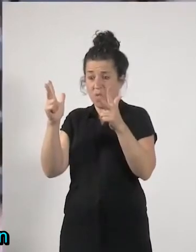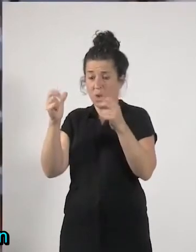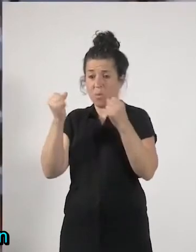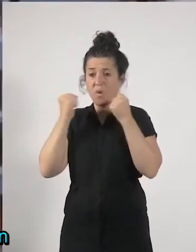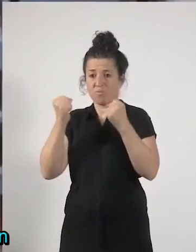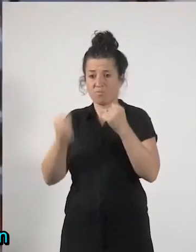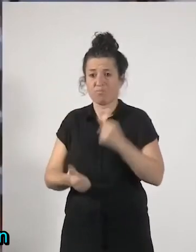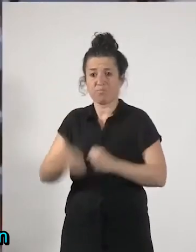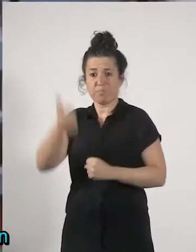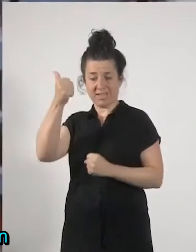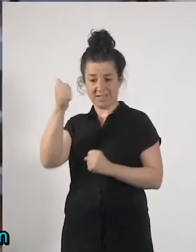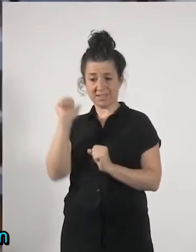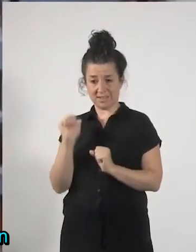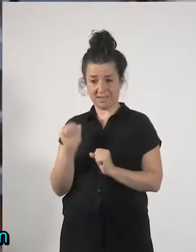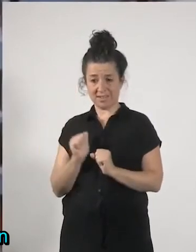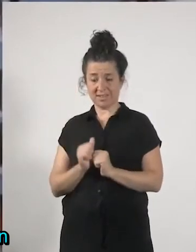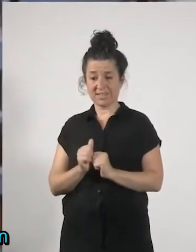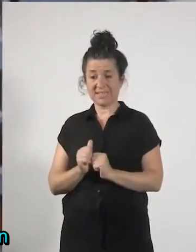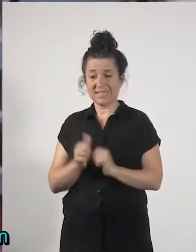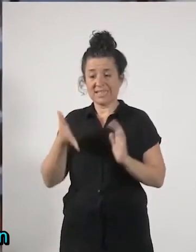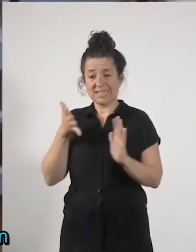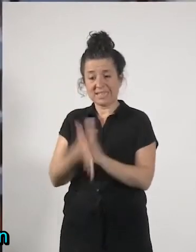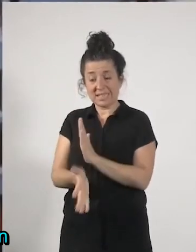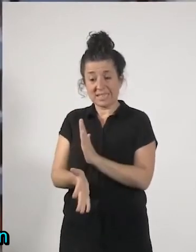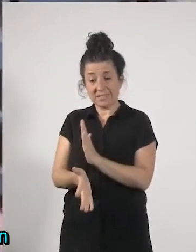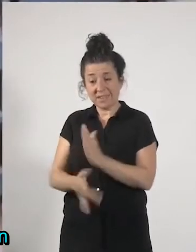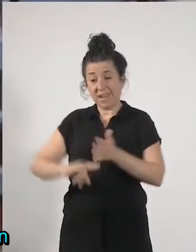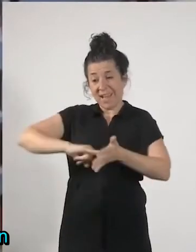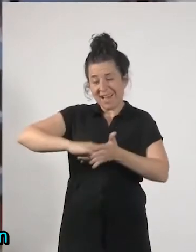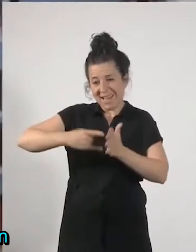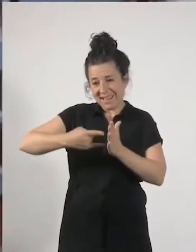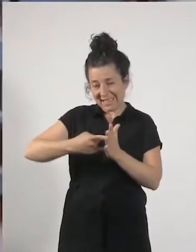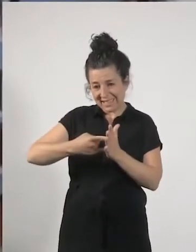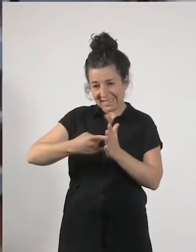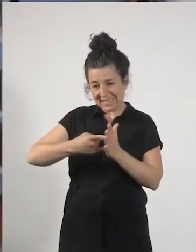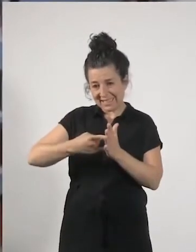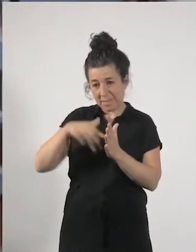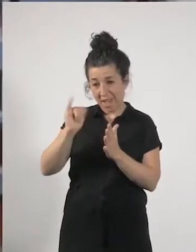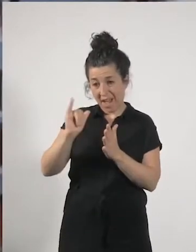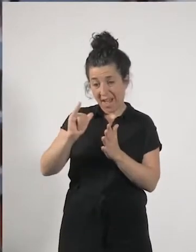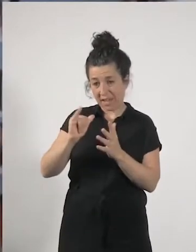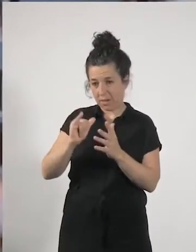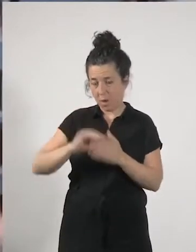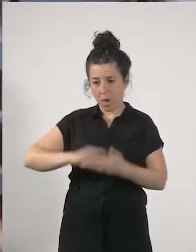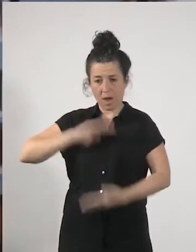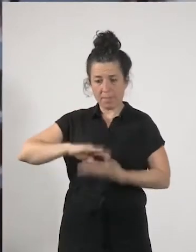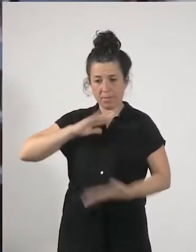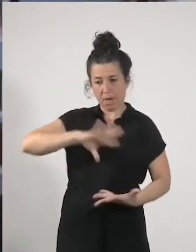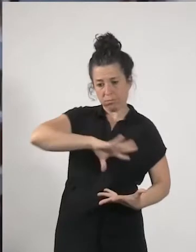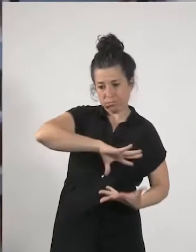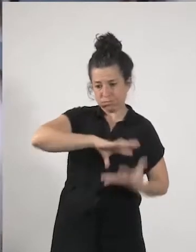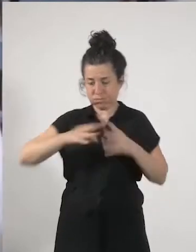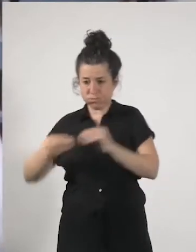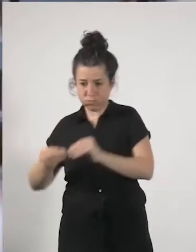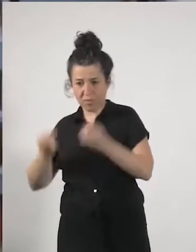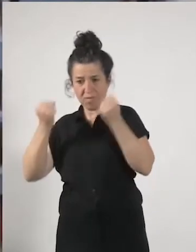el sistema tiene una gran capacidad de adaptación y una vez que los riesgos